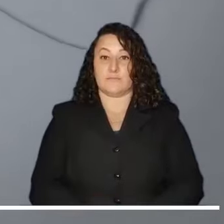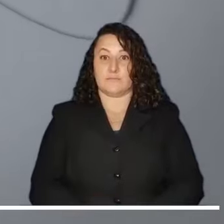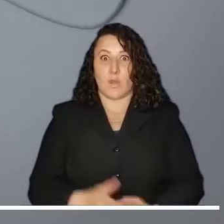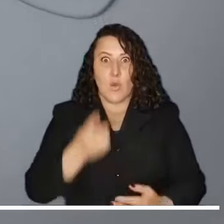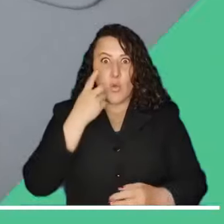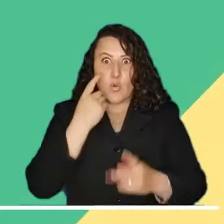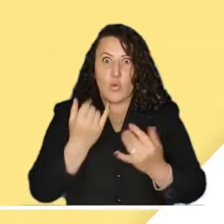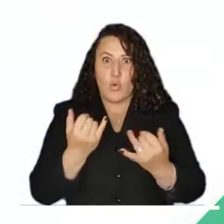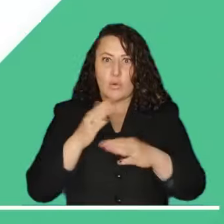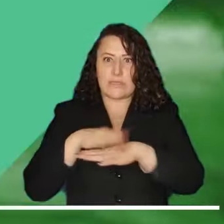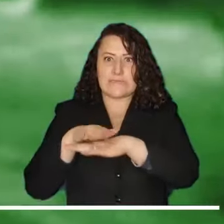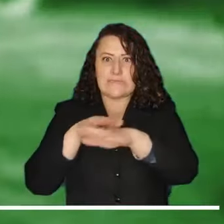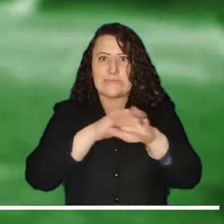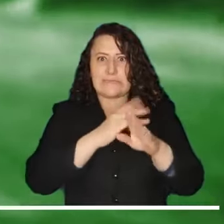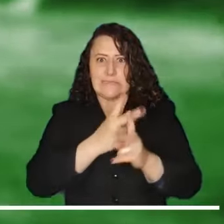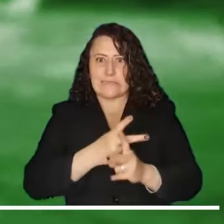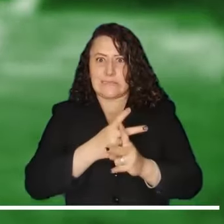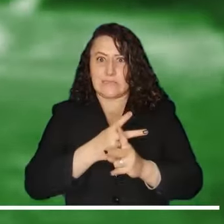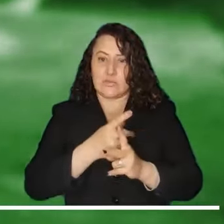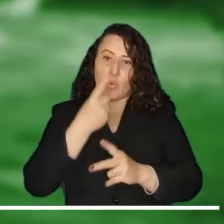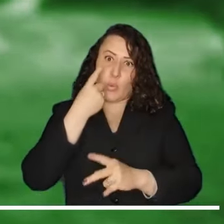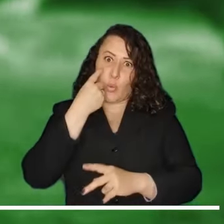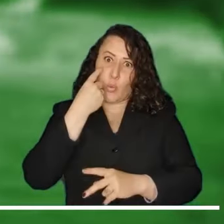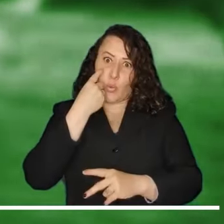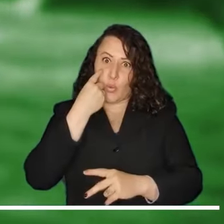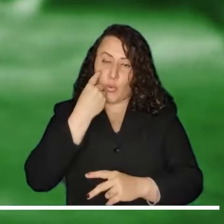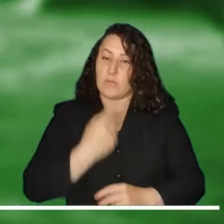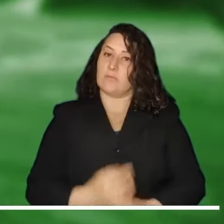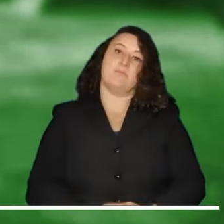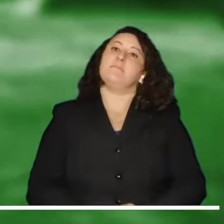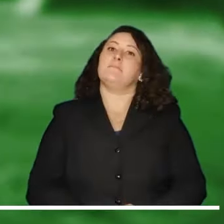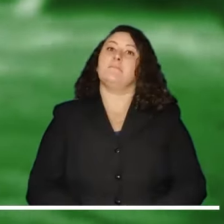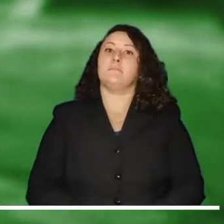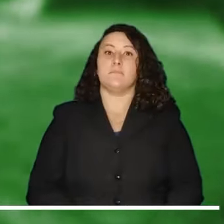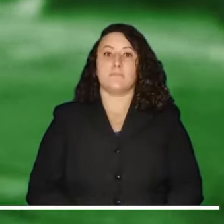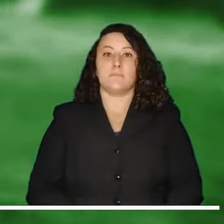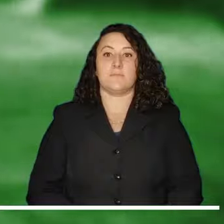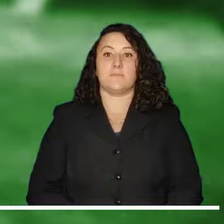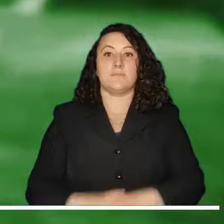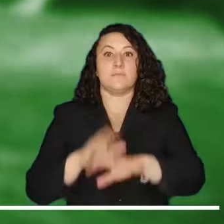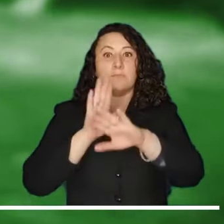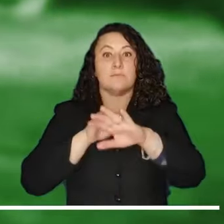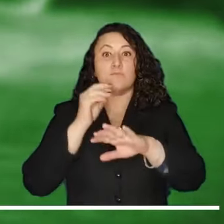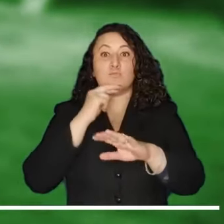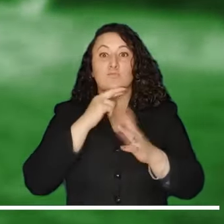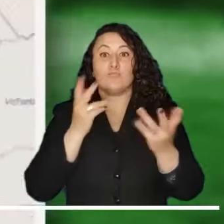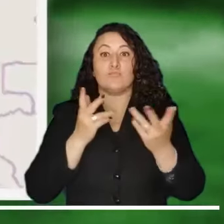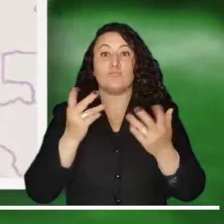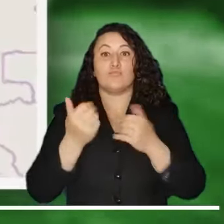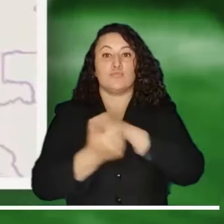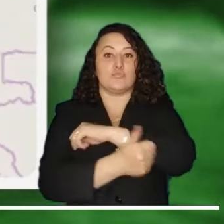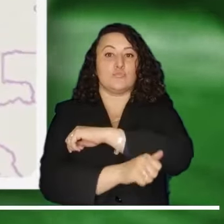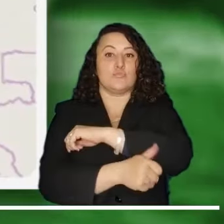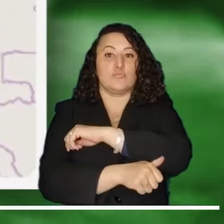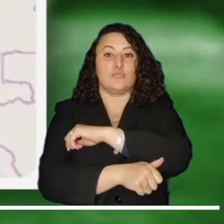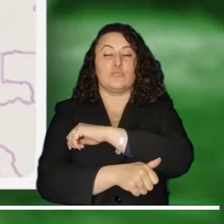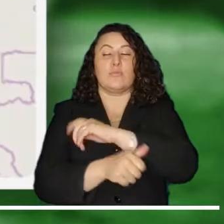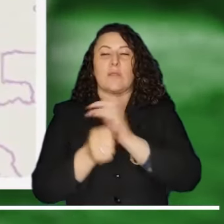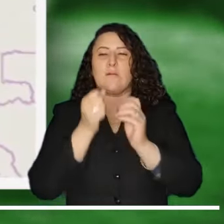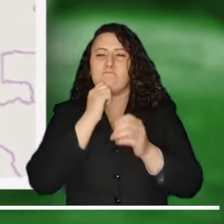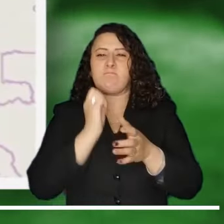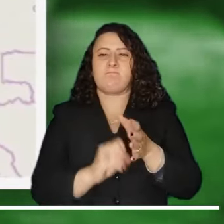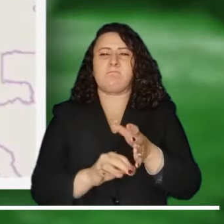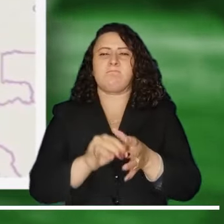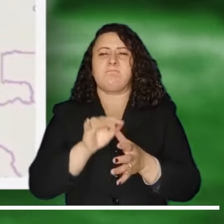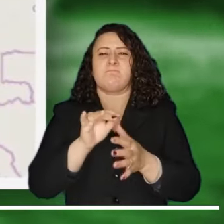oriente. A continuación les presentamos las alertas que se encuentran activas. Alerta roja en Boyacá por